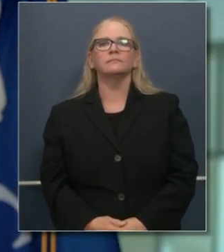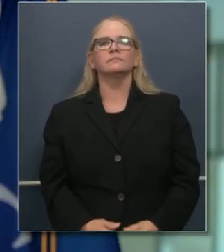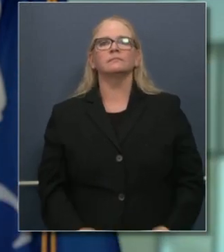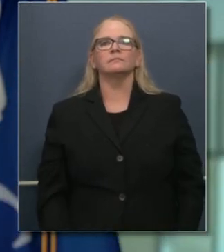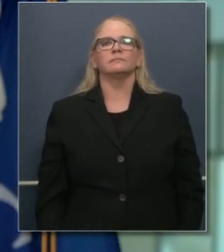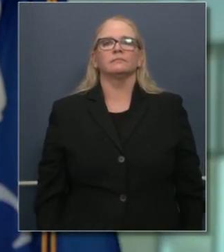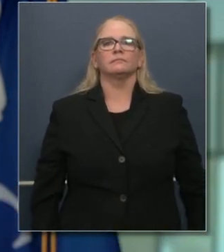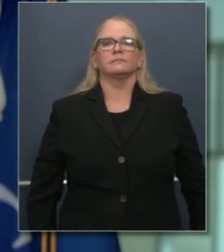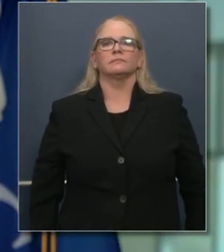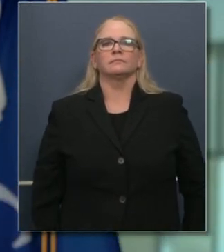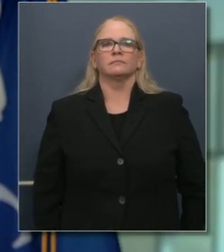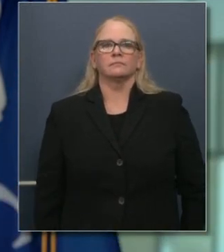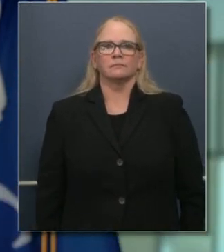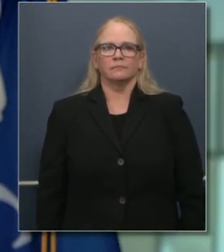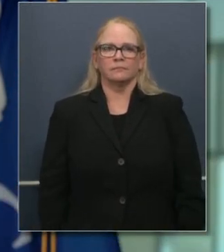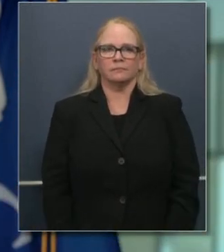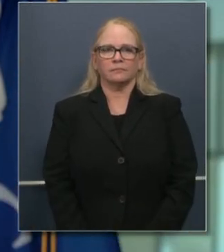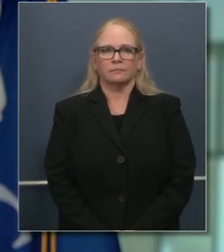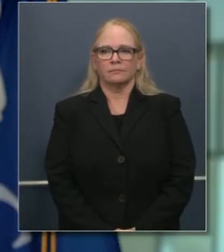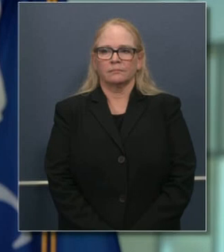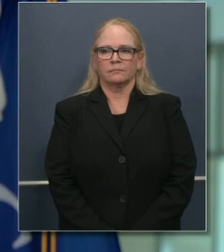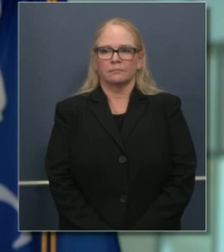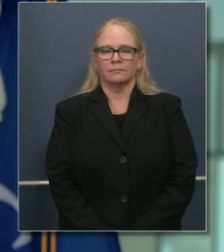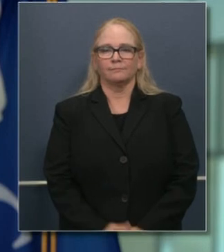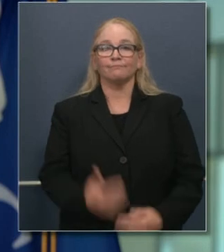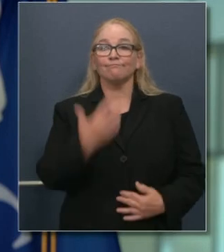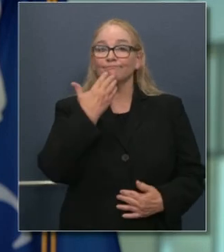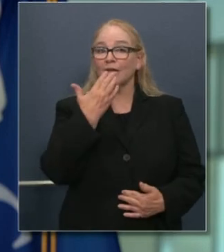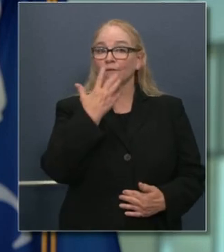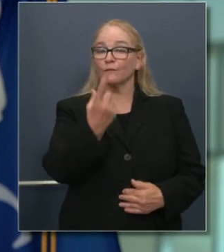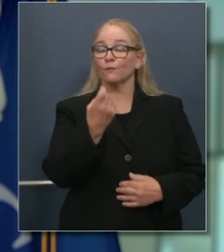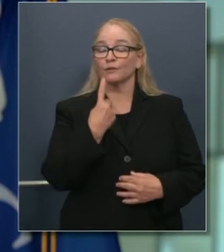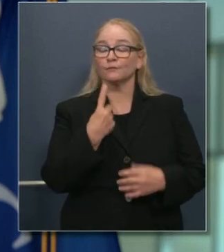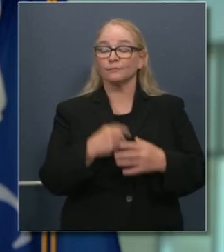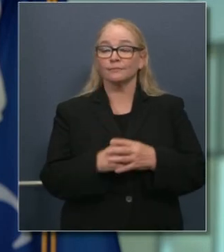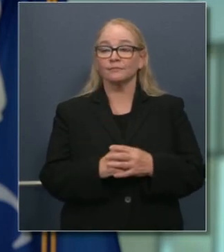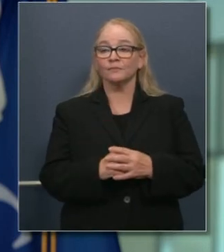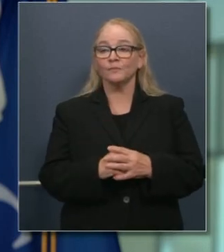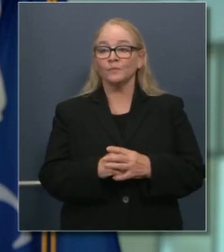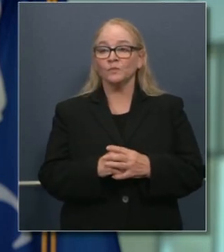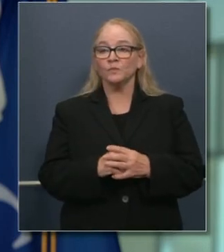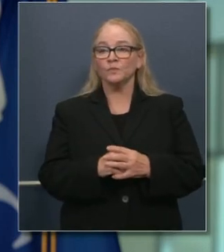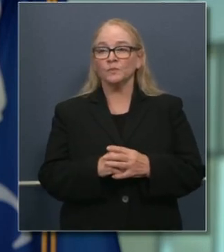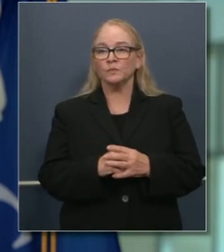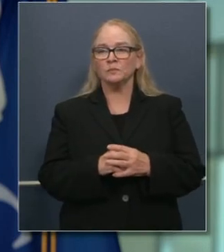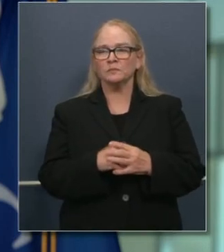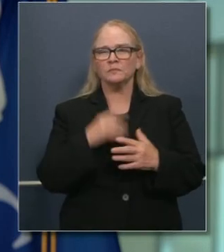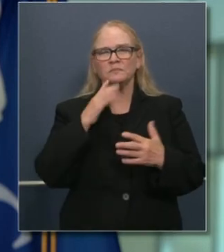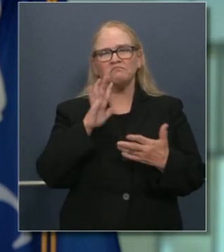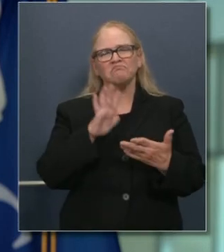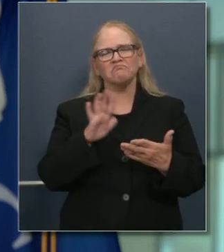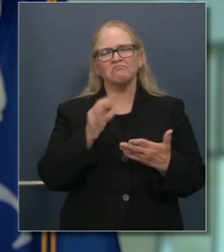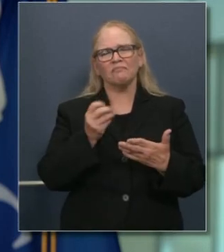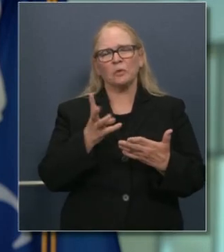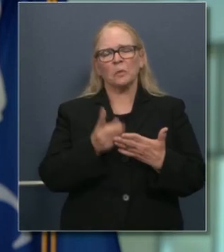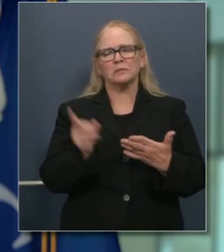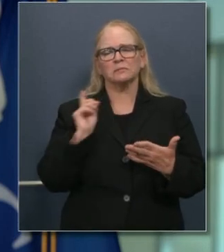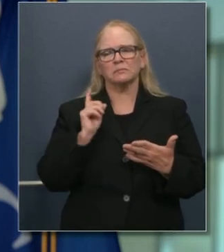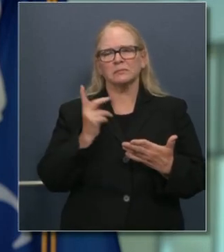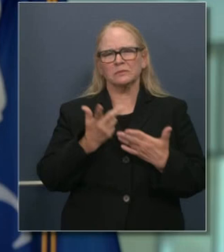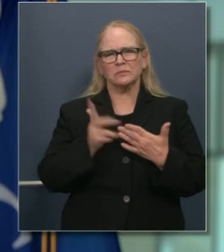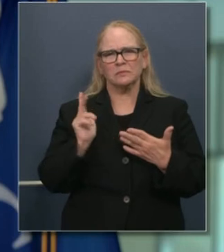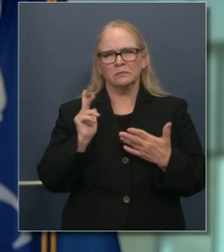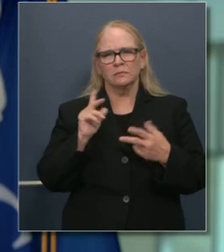Gracias por esa pregunta, Sofía. Sí, de hecho, hace algunas semanas anunciamos dos